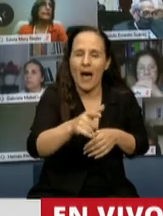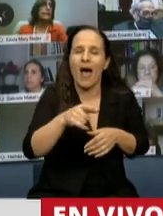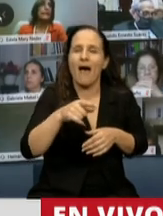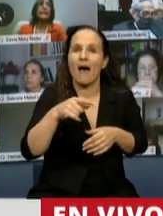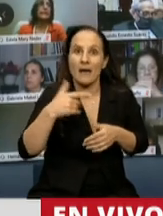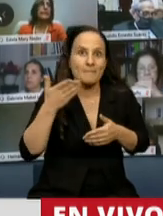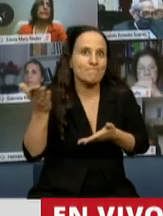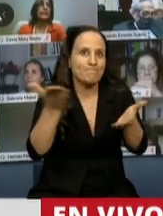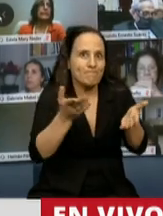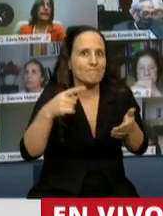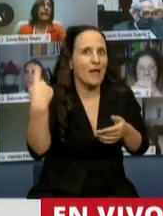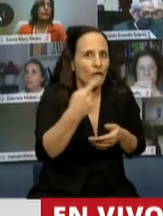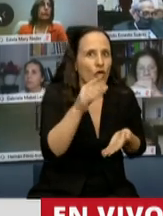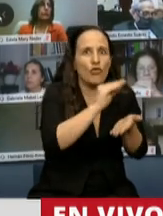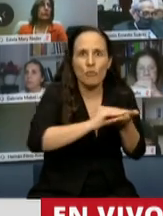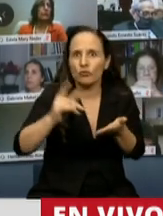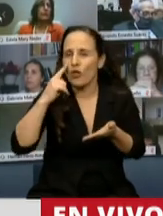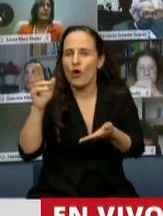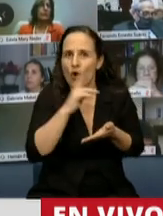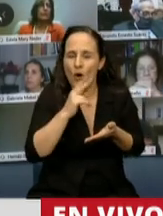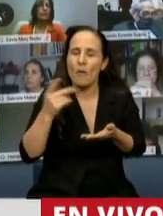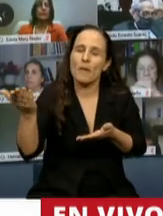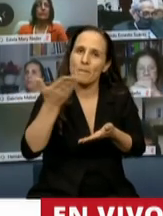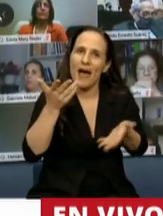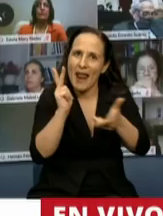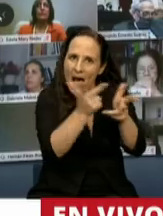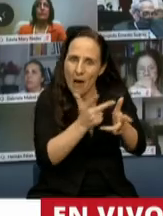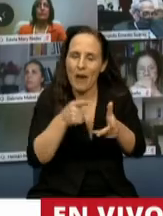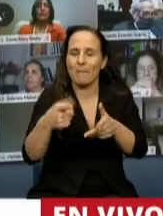diputadas a que trabajemos y logremos los consensos pertinentes. Muchísimas gracias.